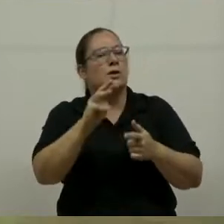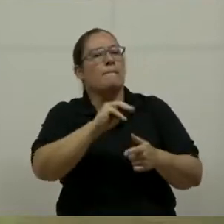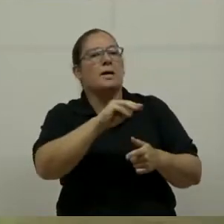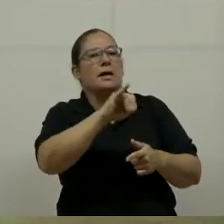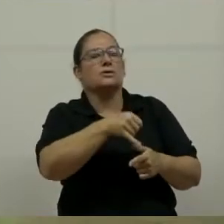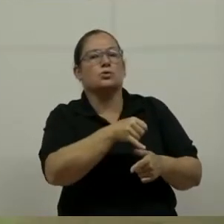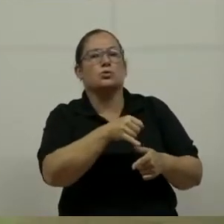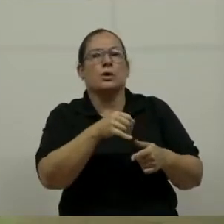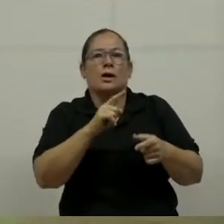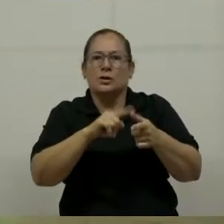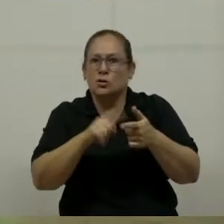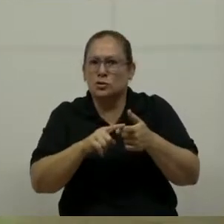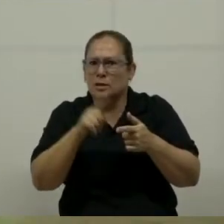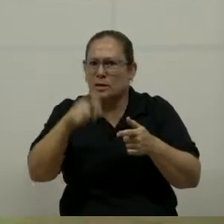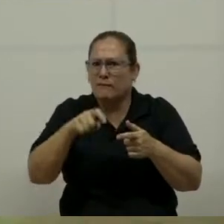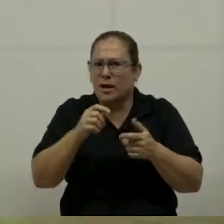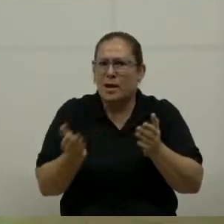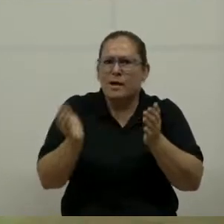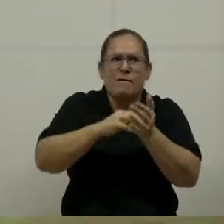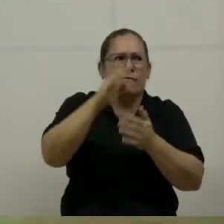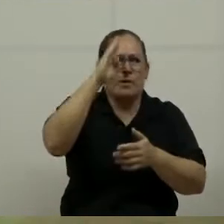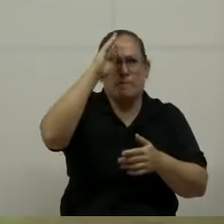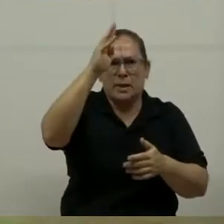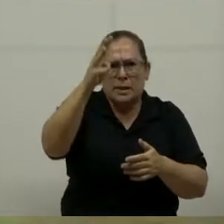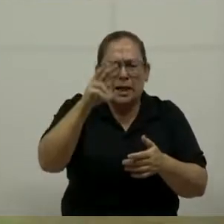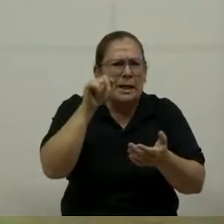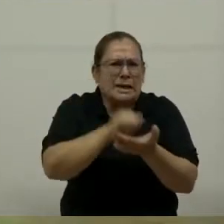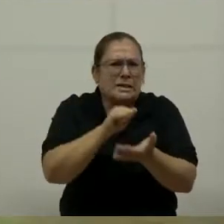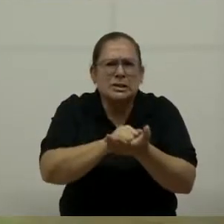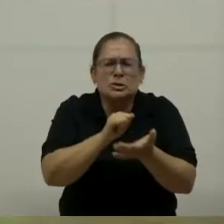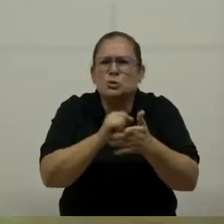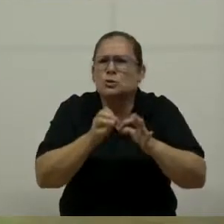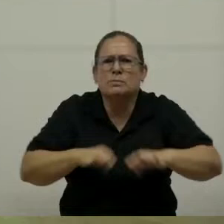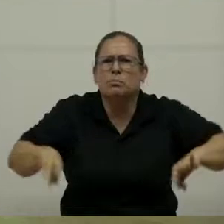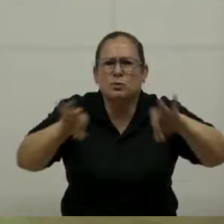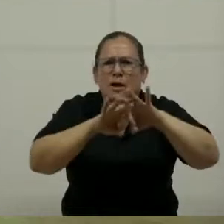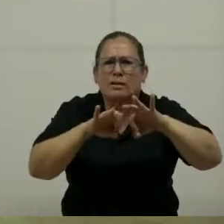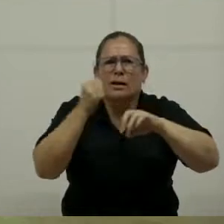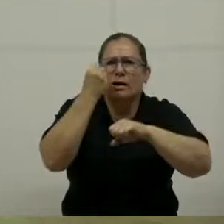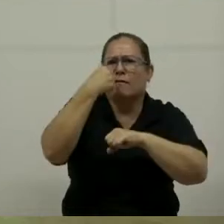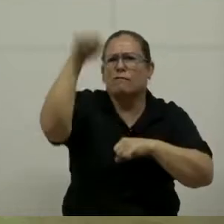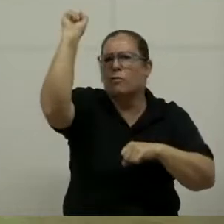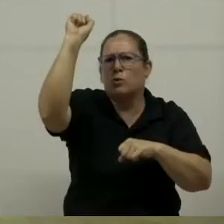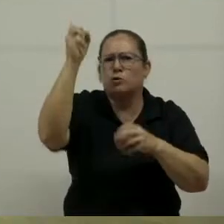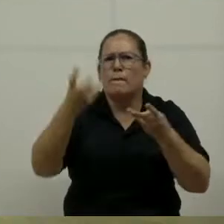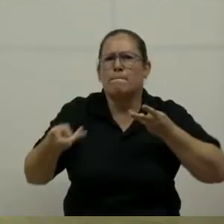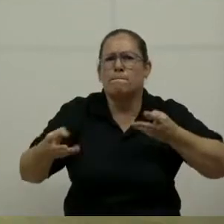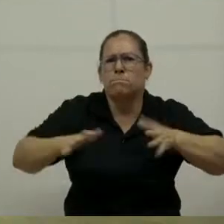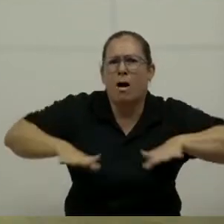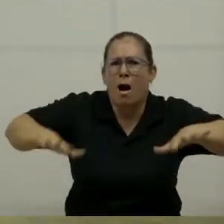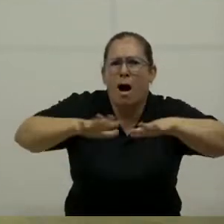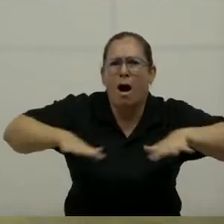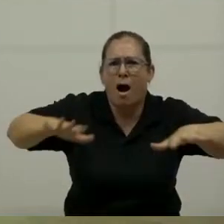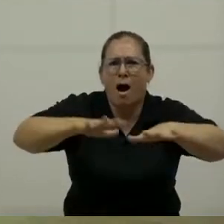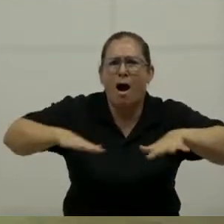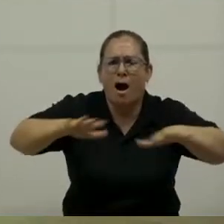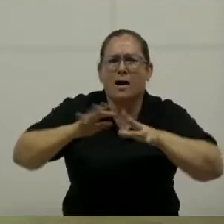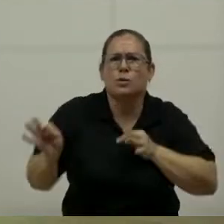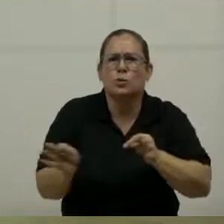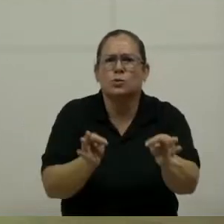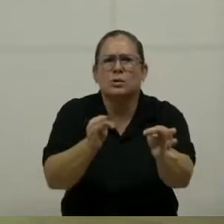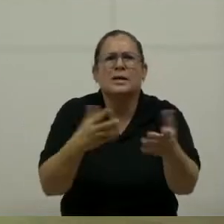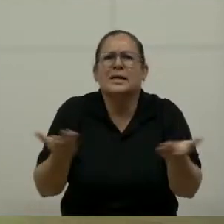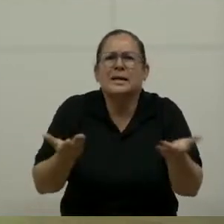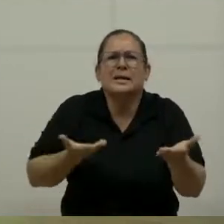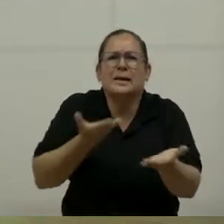reinventar. Eso es sumamente importante a nivel de revolución del mercado turístico. ¿Qué nos plantea